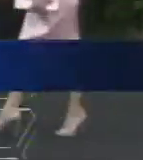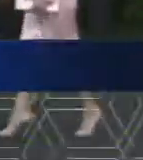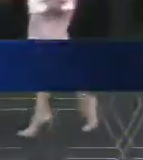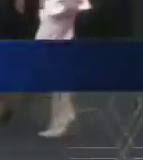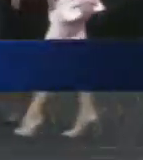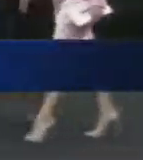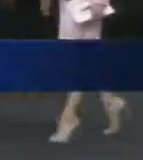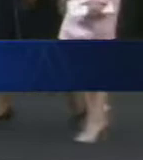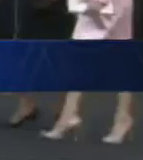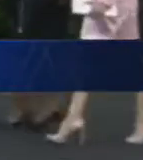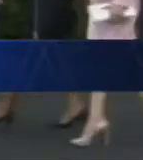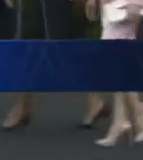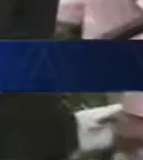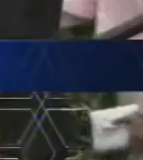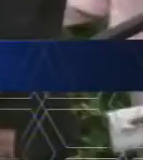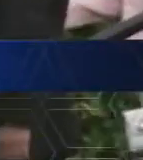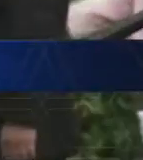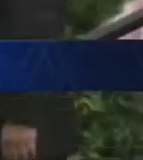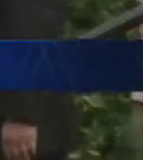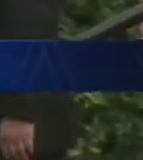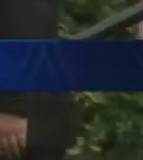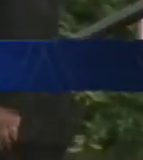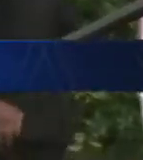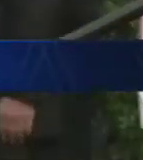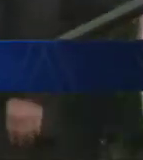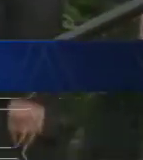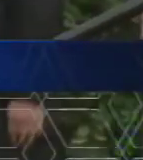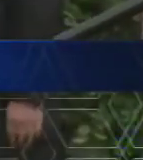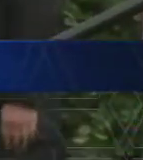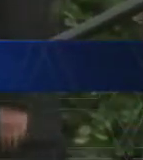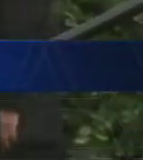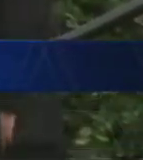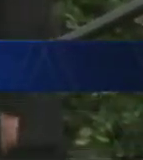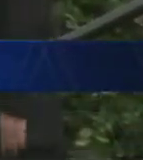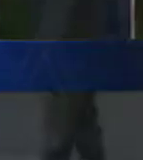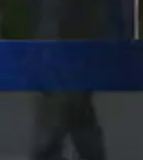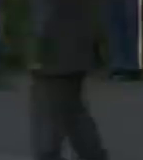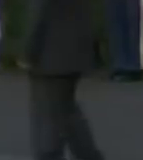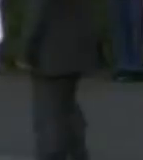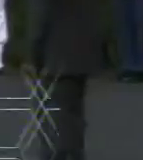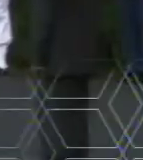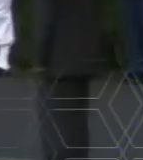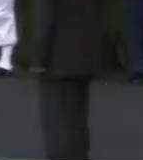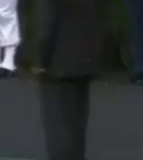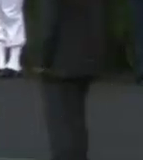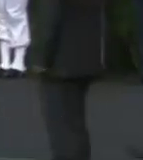Recibido con honores, Presidente Chino llegó a Washington para reunirse con Obama.